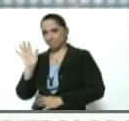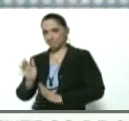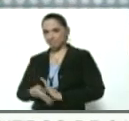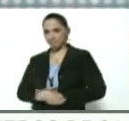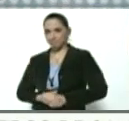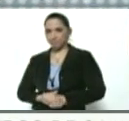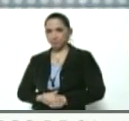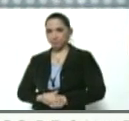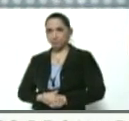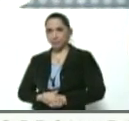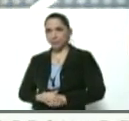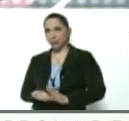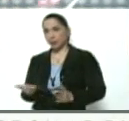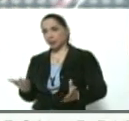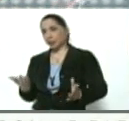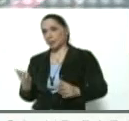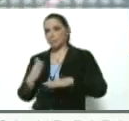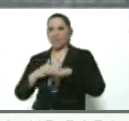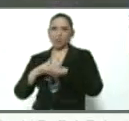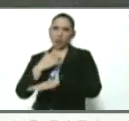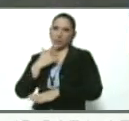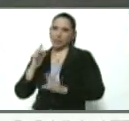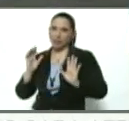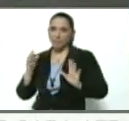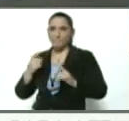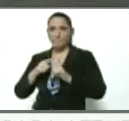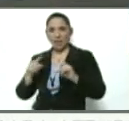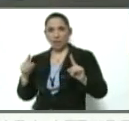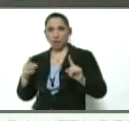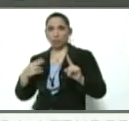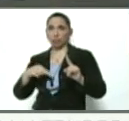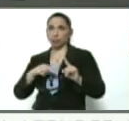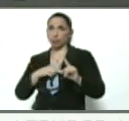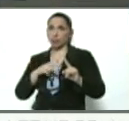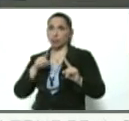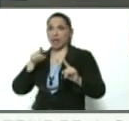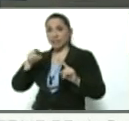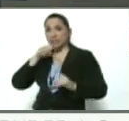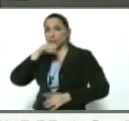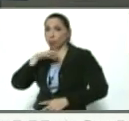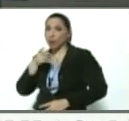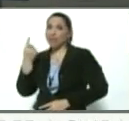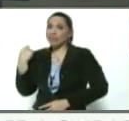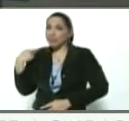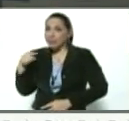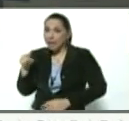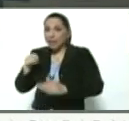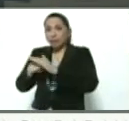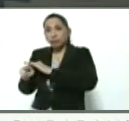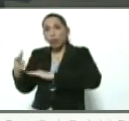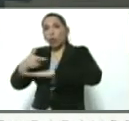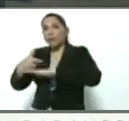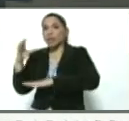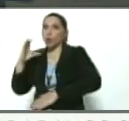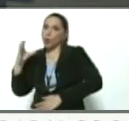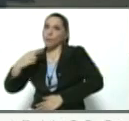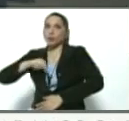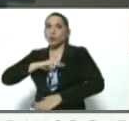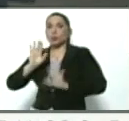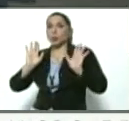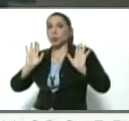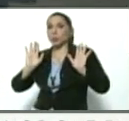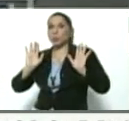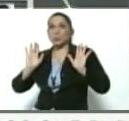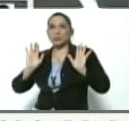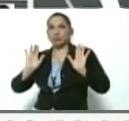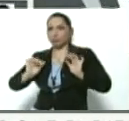Es casi irrisible, perdónenme que se lo diga, pero de todos modos, si esta es la versión que tiene el gobierno de Colombia, nosotros hemos